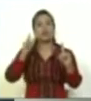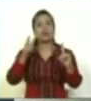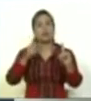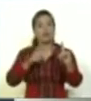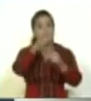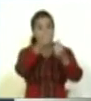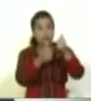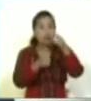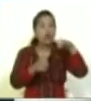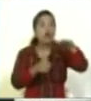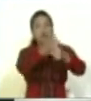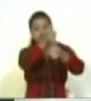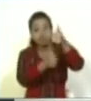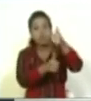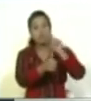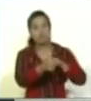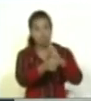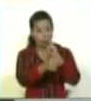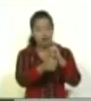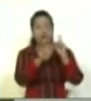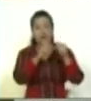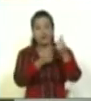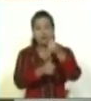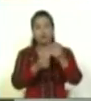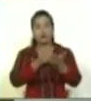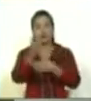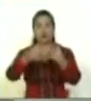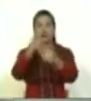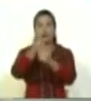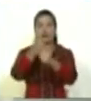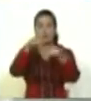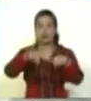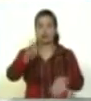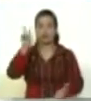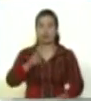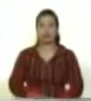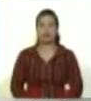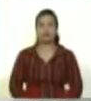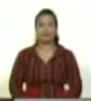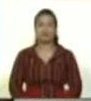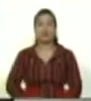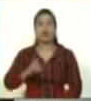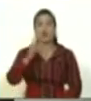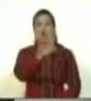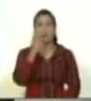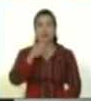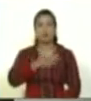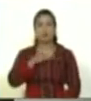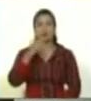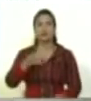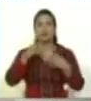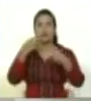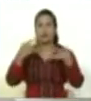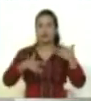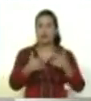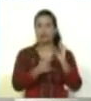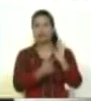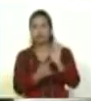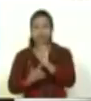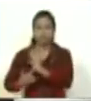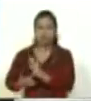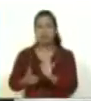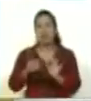intereses del pueblo, los destinos de esta patria. Su compromiso, ímpetu y humanismo se refleja en cada actividad que dirige.